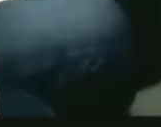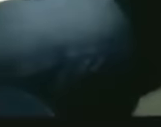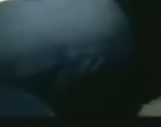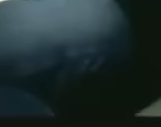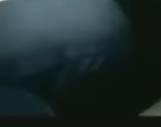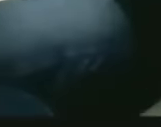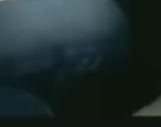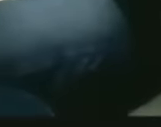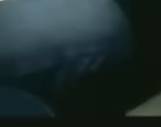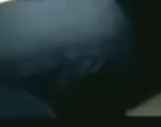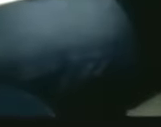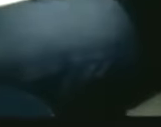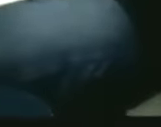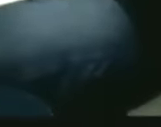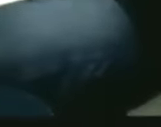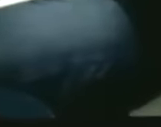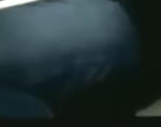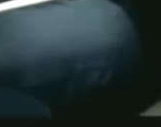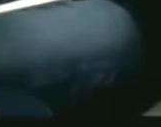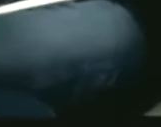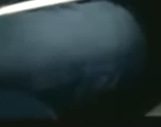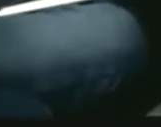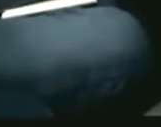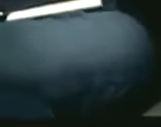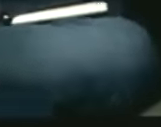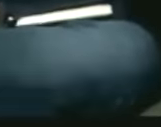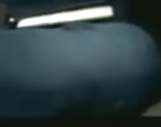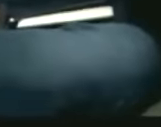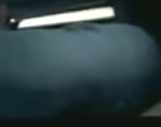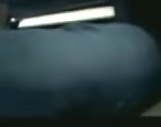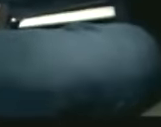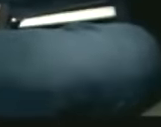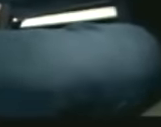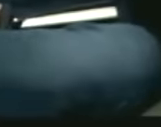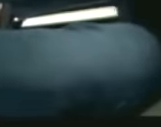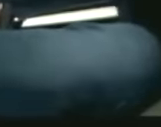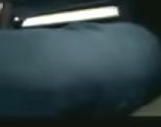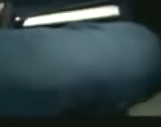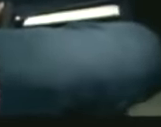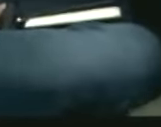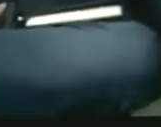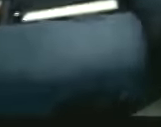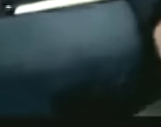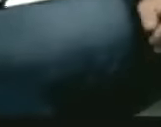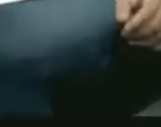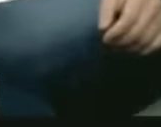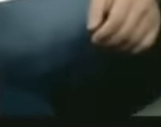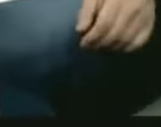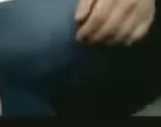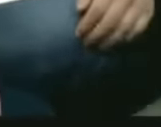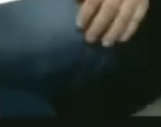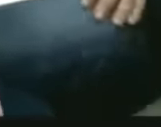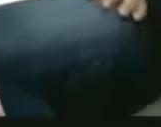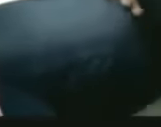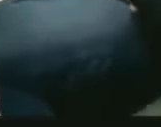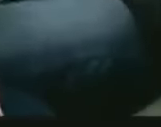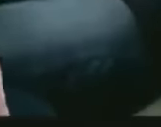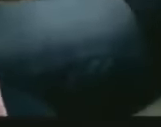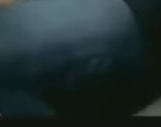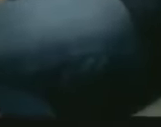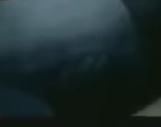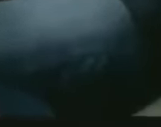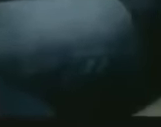educativos pero también una capacitación información especial en oficios que le permita el tercer vértice como es